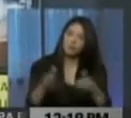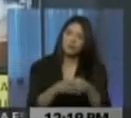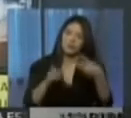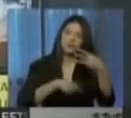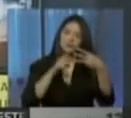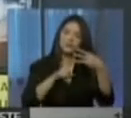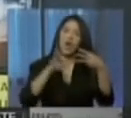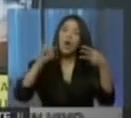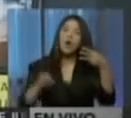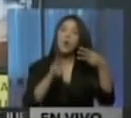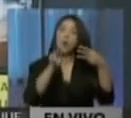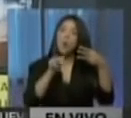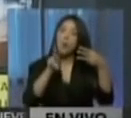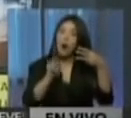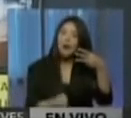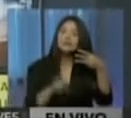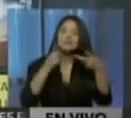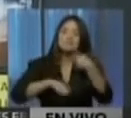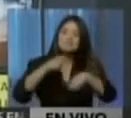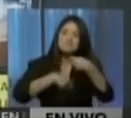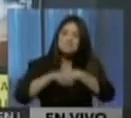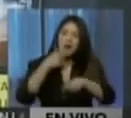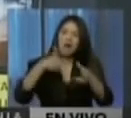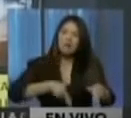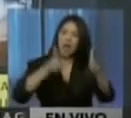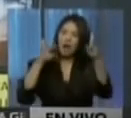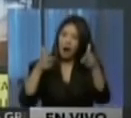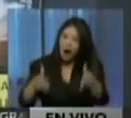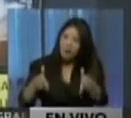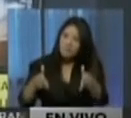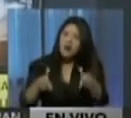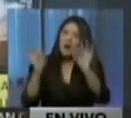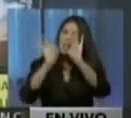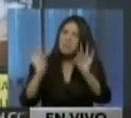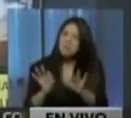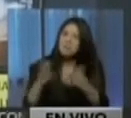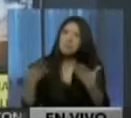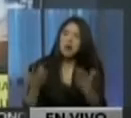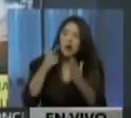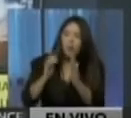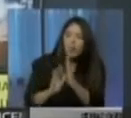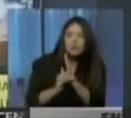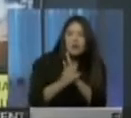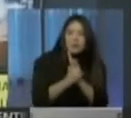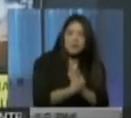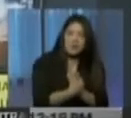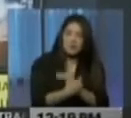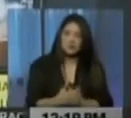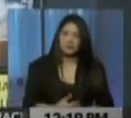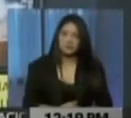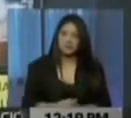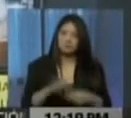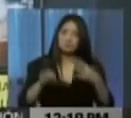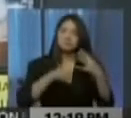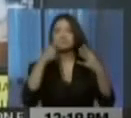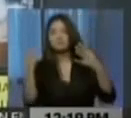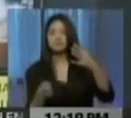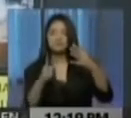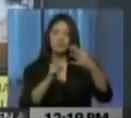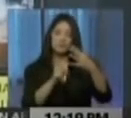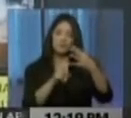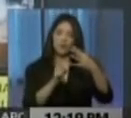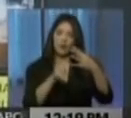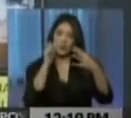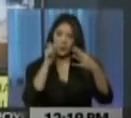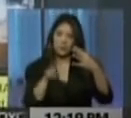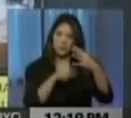José Díaz Arevalo, imputado por el tráfico ilícito de armas de fuego en la modalidad de ocultamiento. Engelbert Enrique Soto